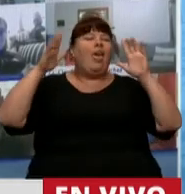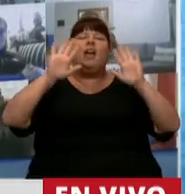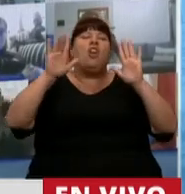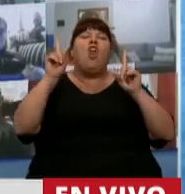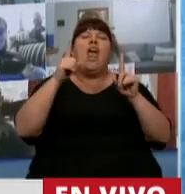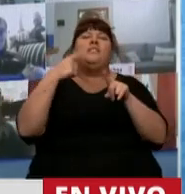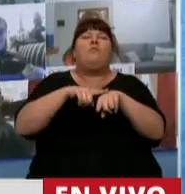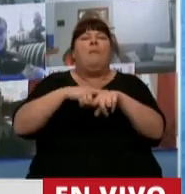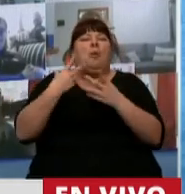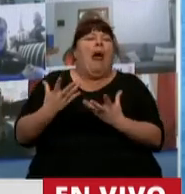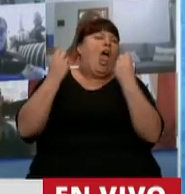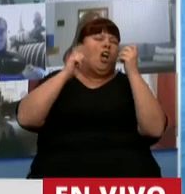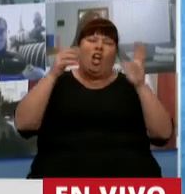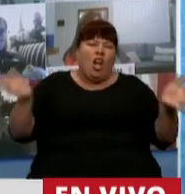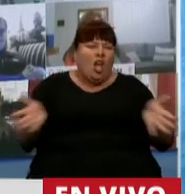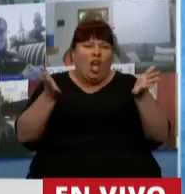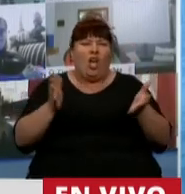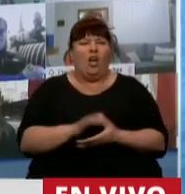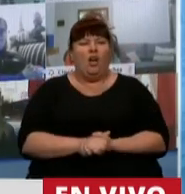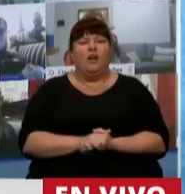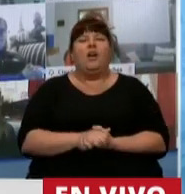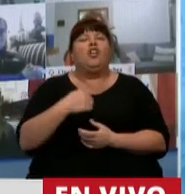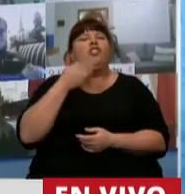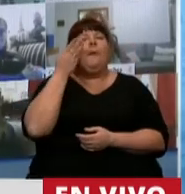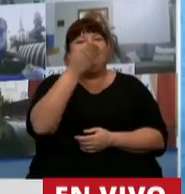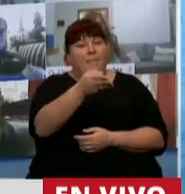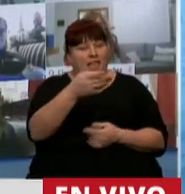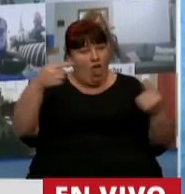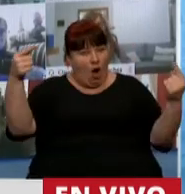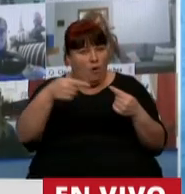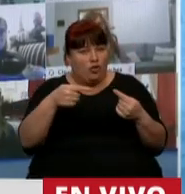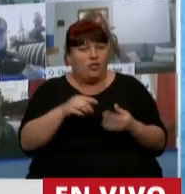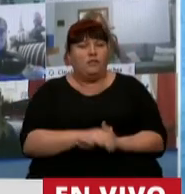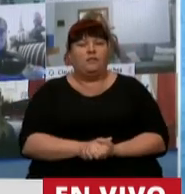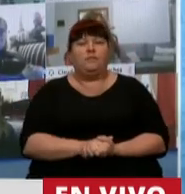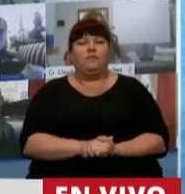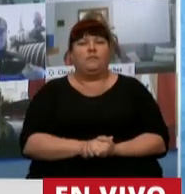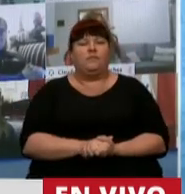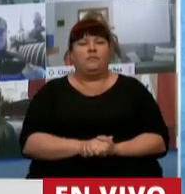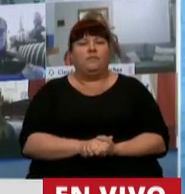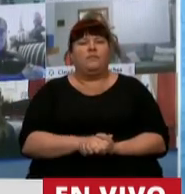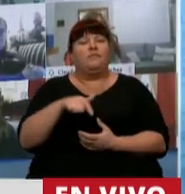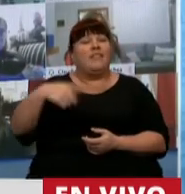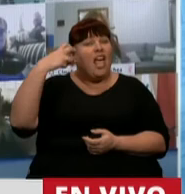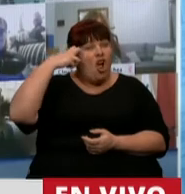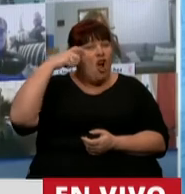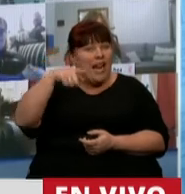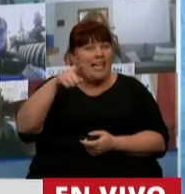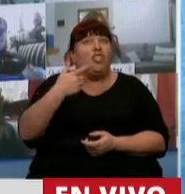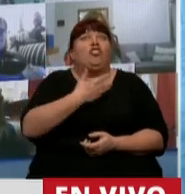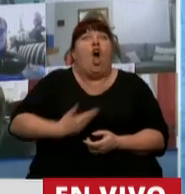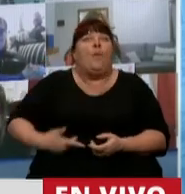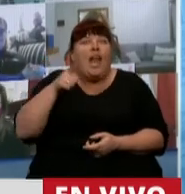tiempo de mezquindades. Yo le quiero pedir a la oposición, en este Congreso, que es quien